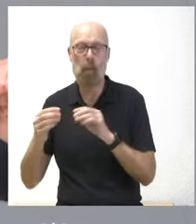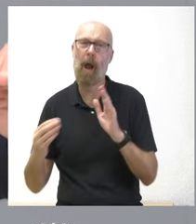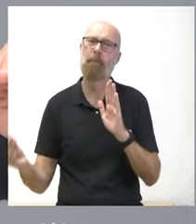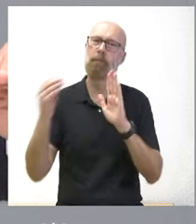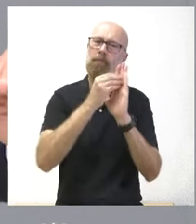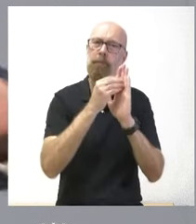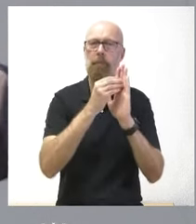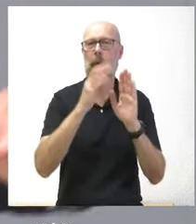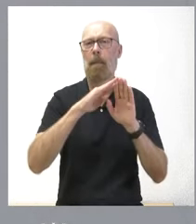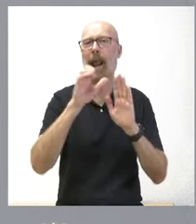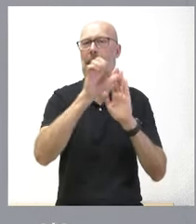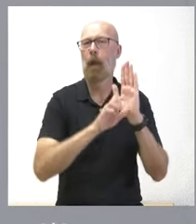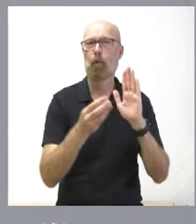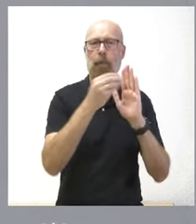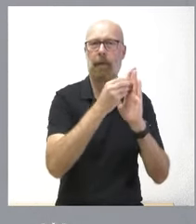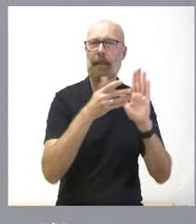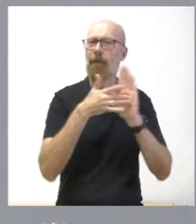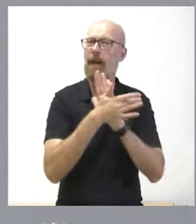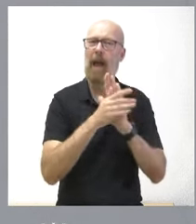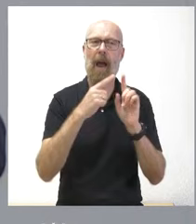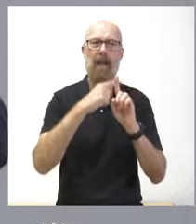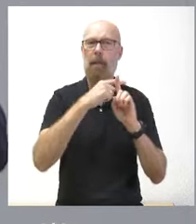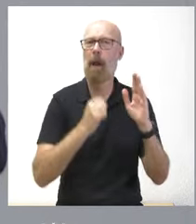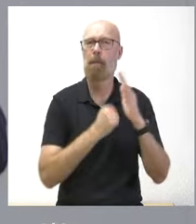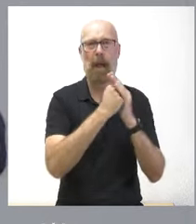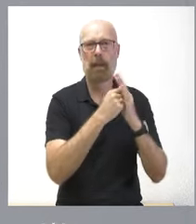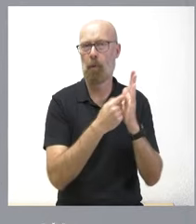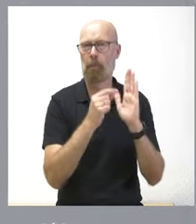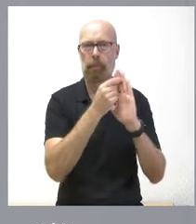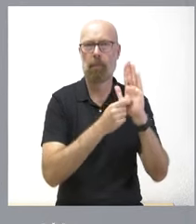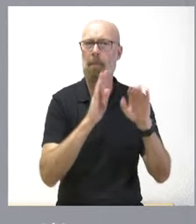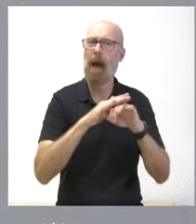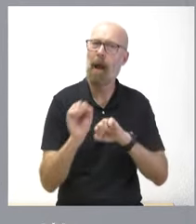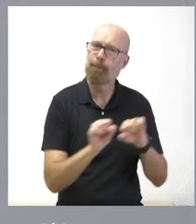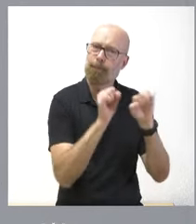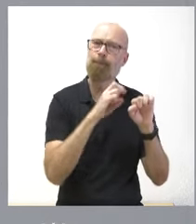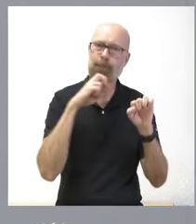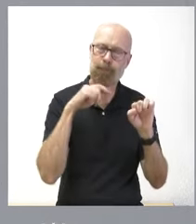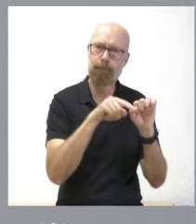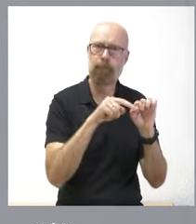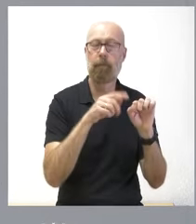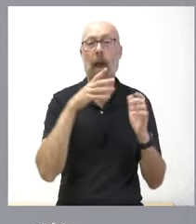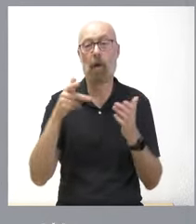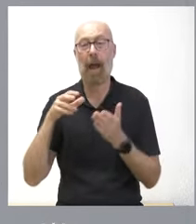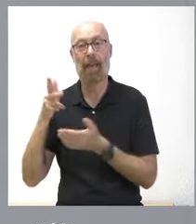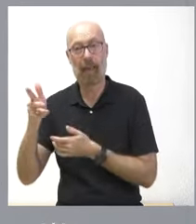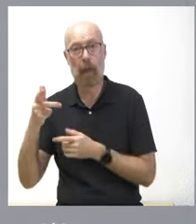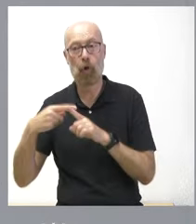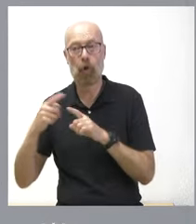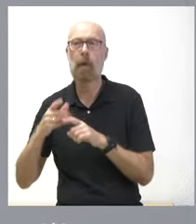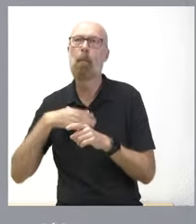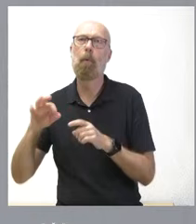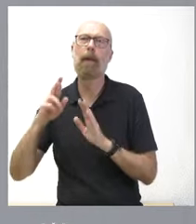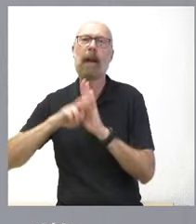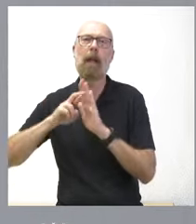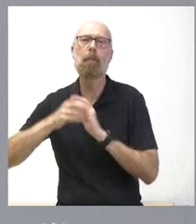al máximo nivel del rango de nuestra comunidad autónoma. Ahora elevamos estos derechos que podían estar regulados por orden o podían estar